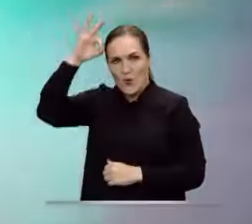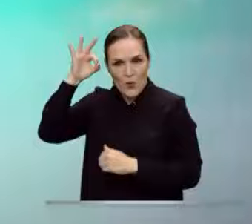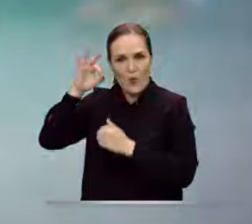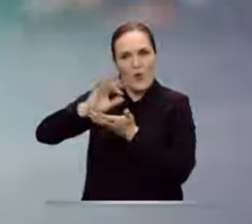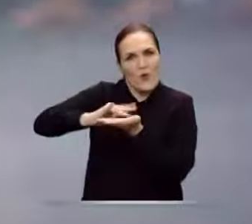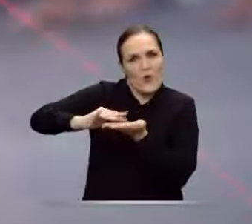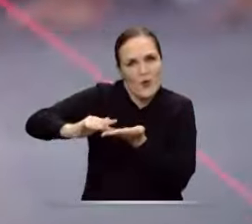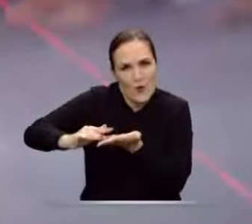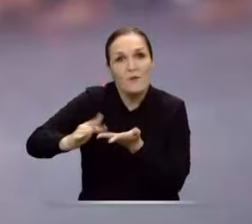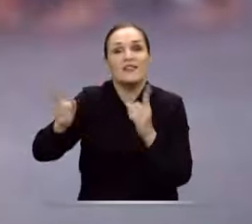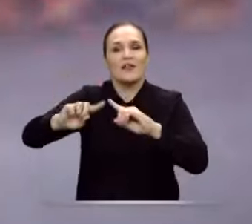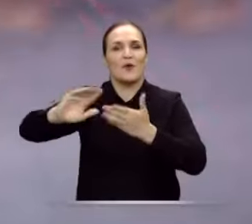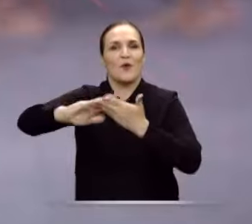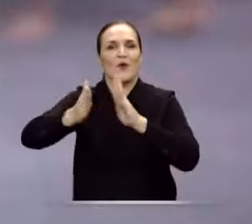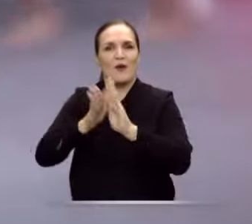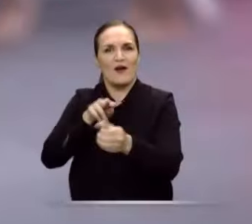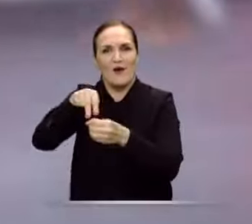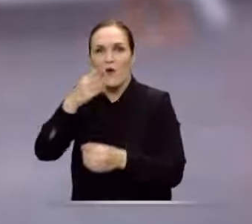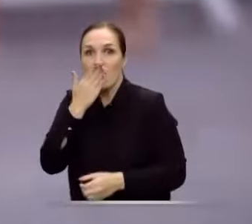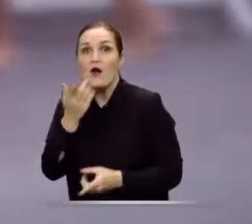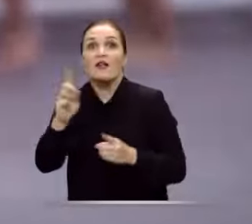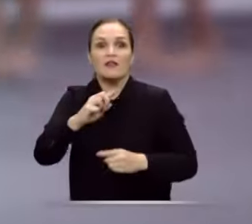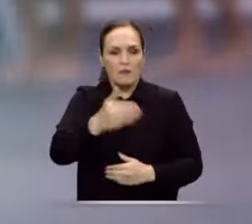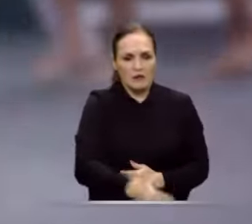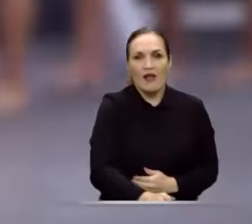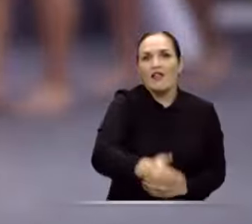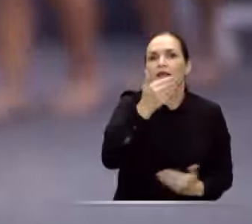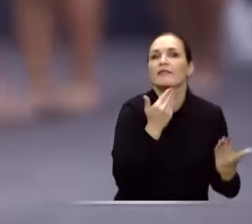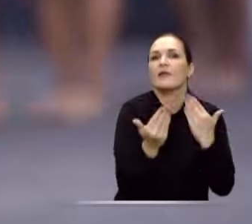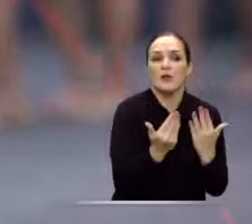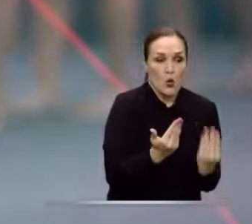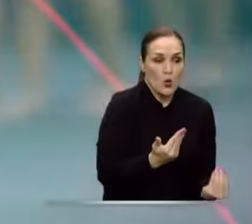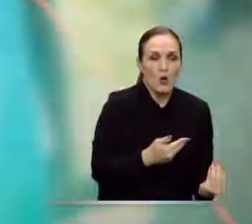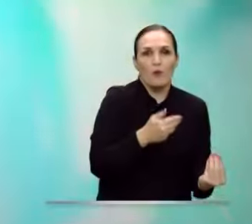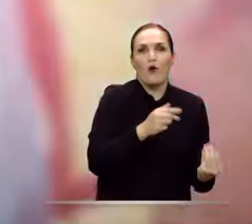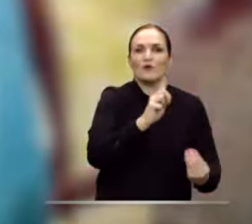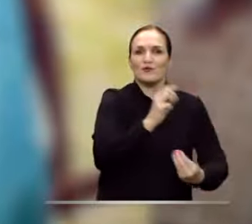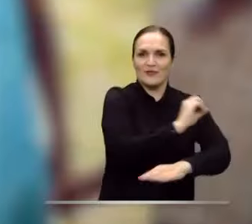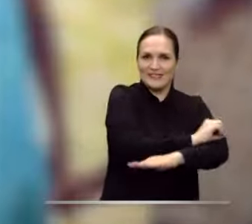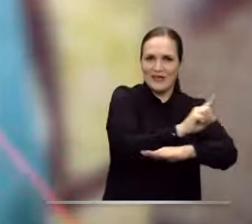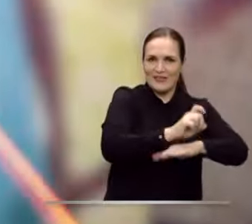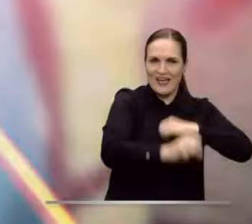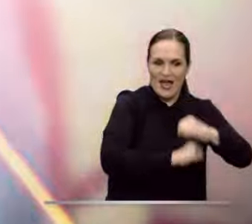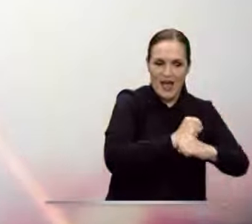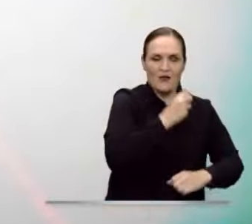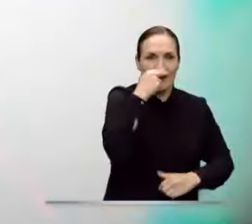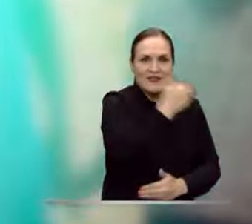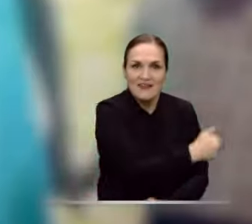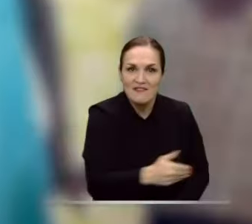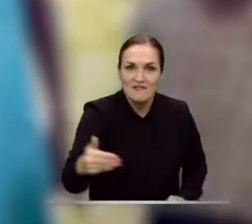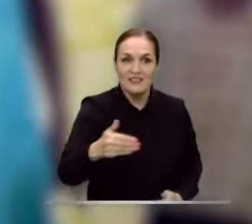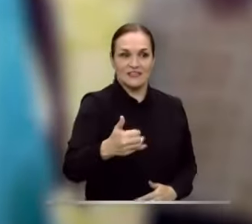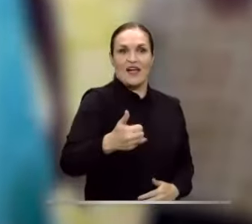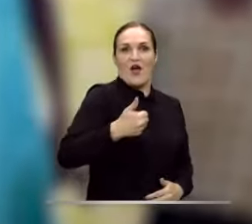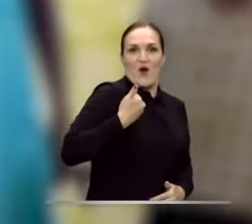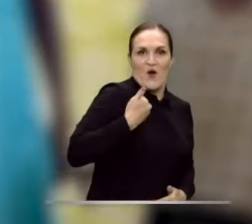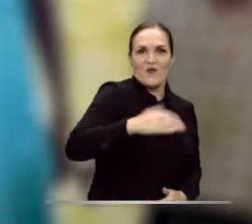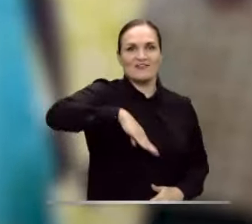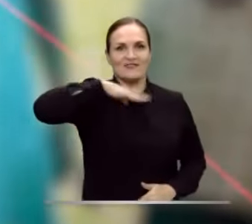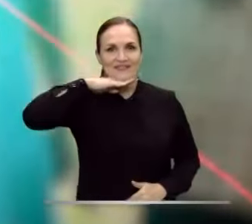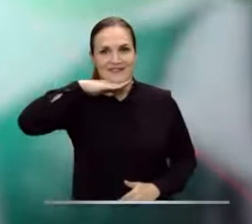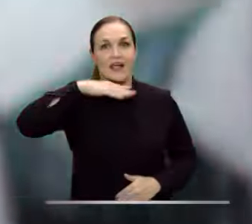comunidad rom y comunidad indígena. También grupos etarios que se clasifican en primera infancia, infancia, adolescencia,